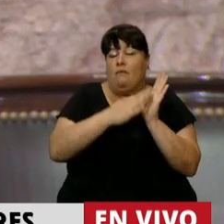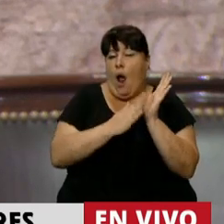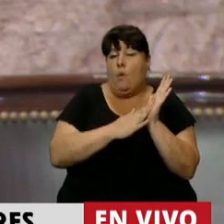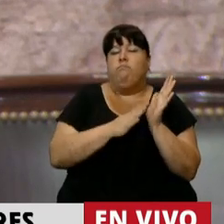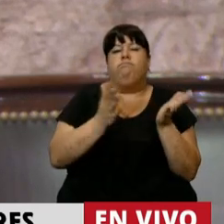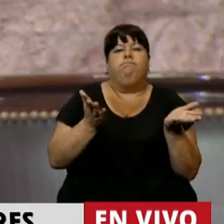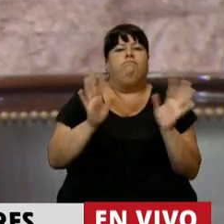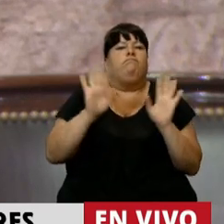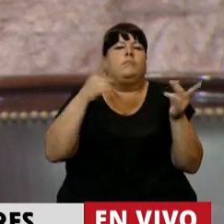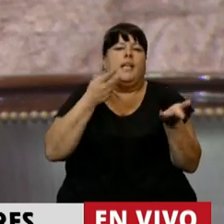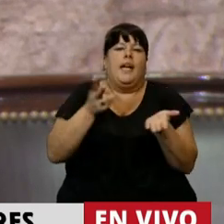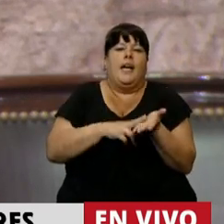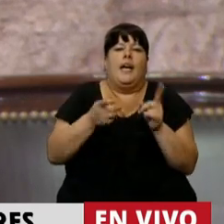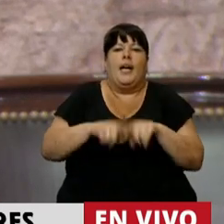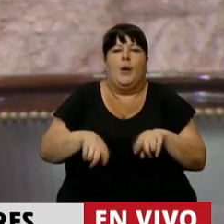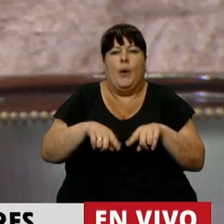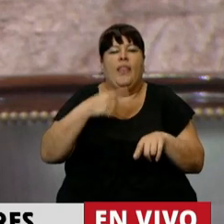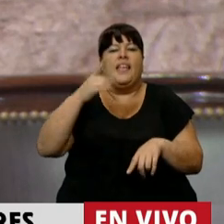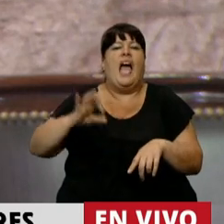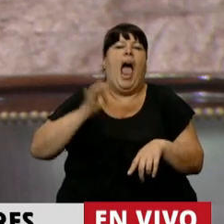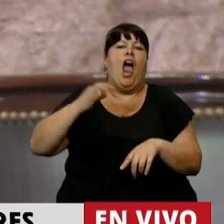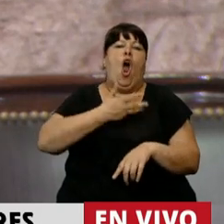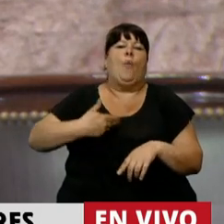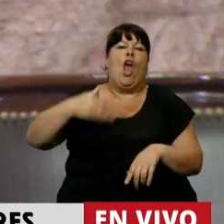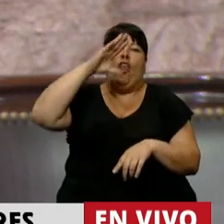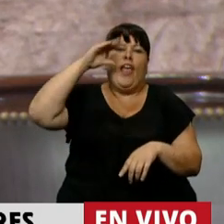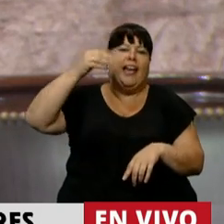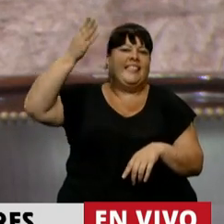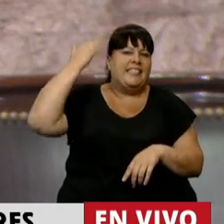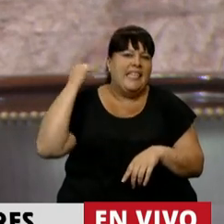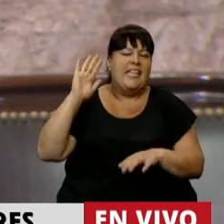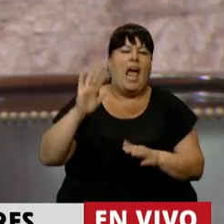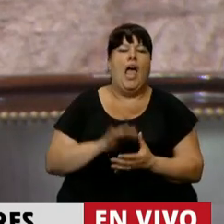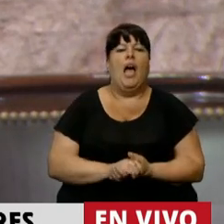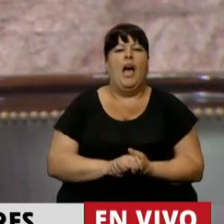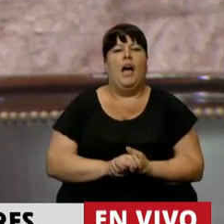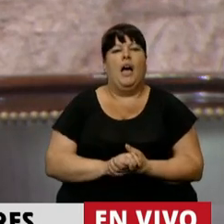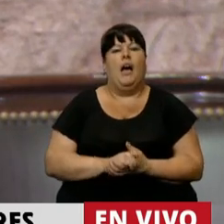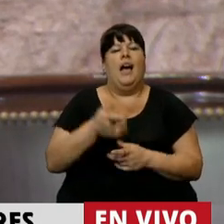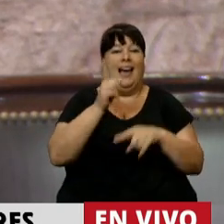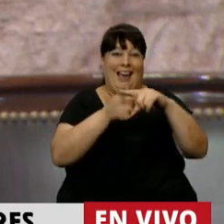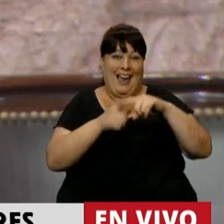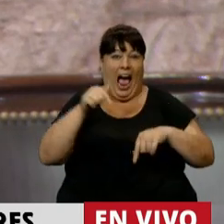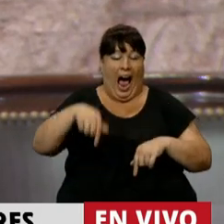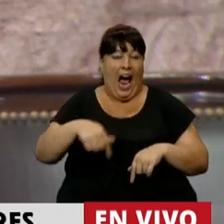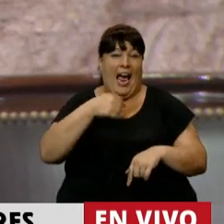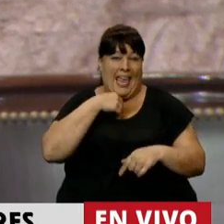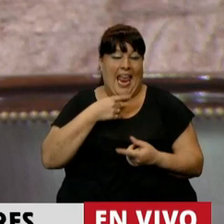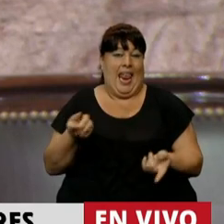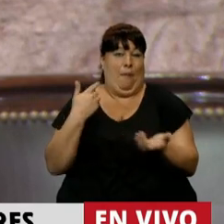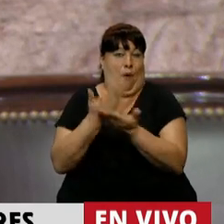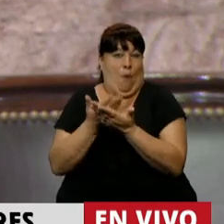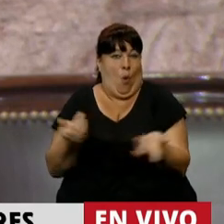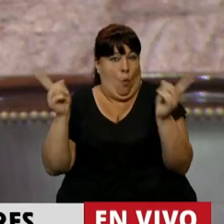se han limitado a repetir que en los años del gobierno de Cristina Fernández de Kirchner, esta fórmula que ahora se está